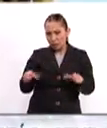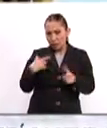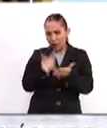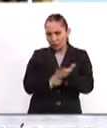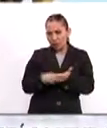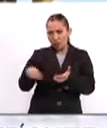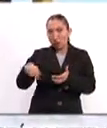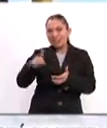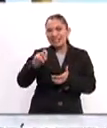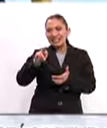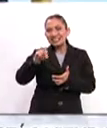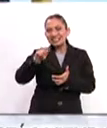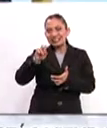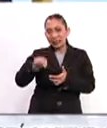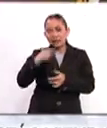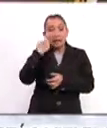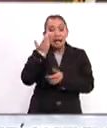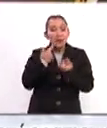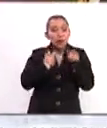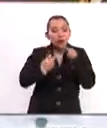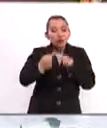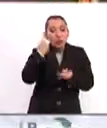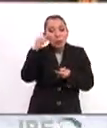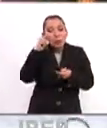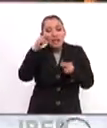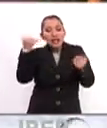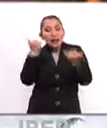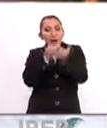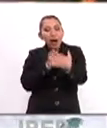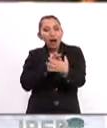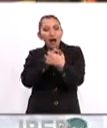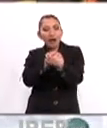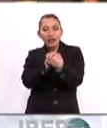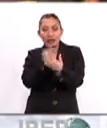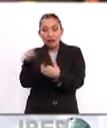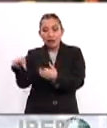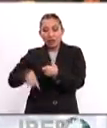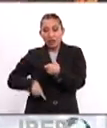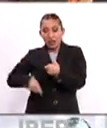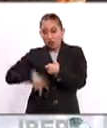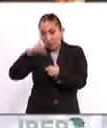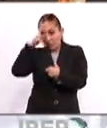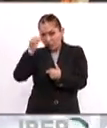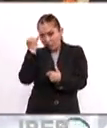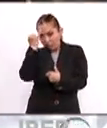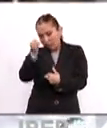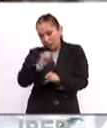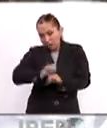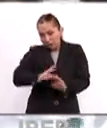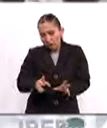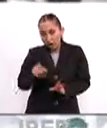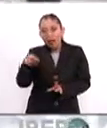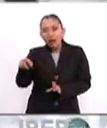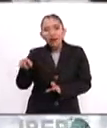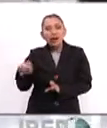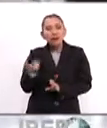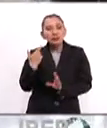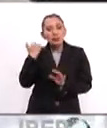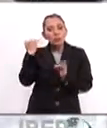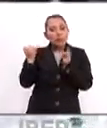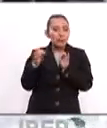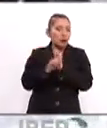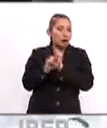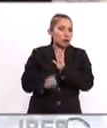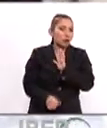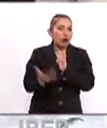Interna, Kirsten Nielsen, lo que están buscando es una visión común y la posición del gobierno mexicano evidentemente ha sido esta idea,